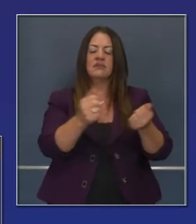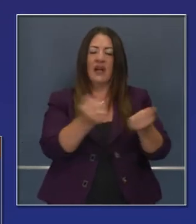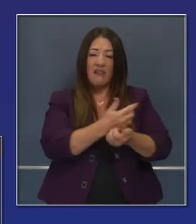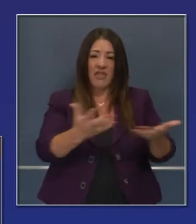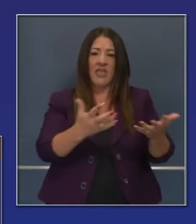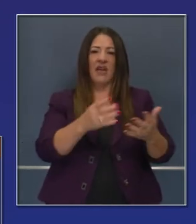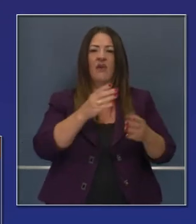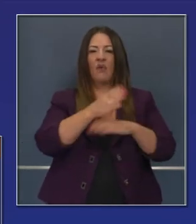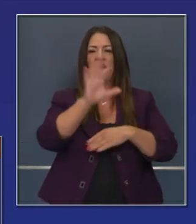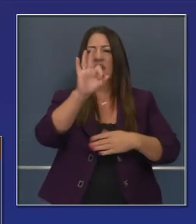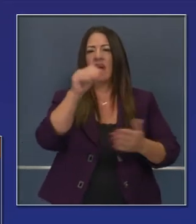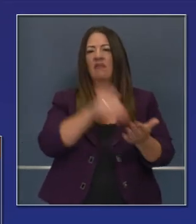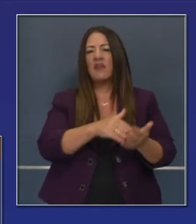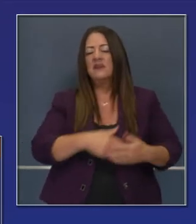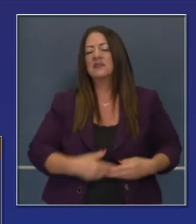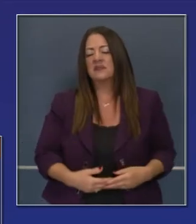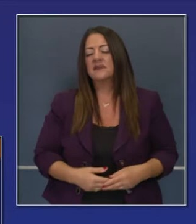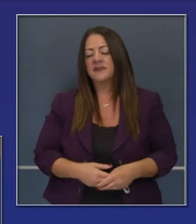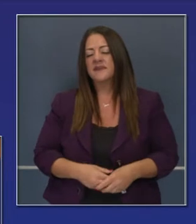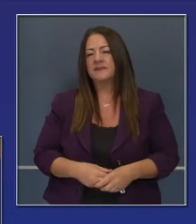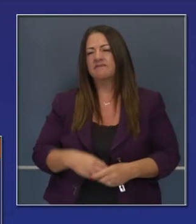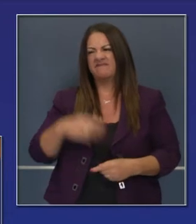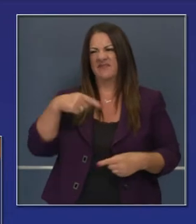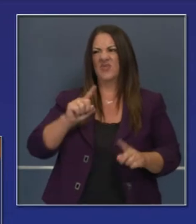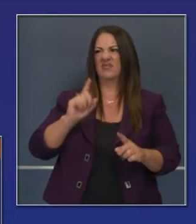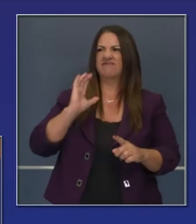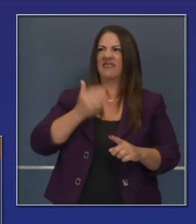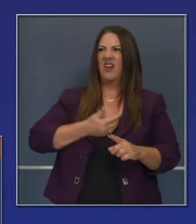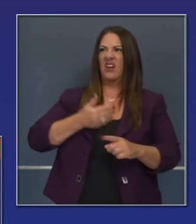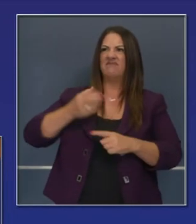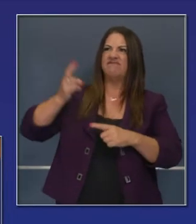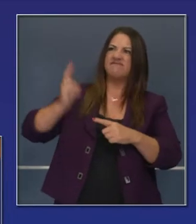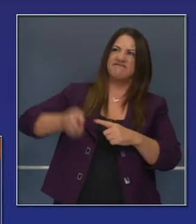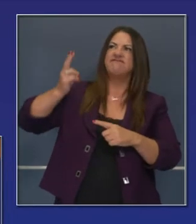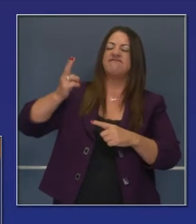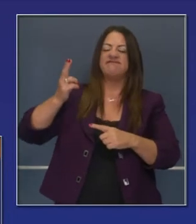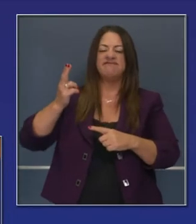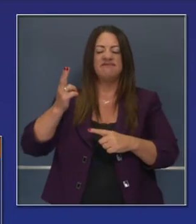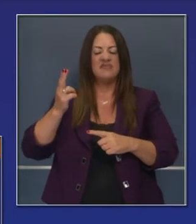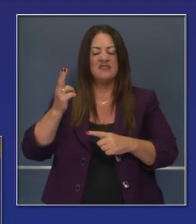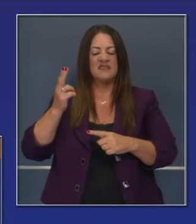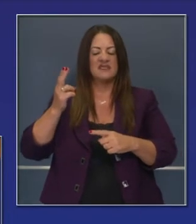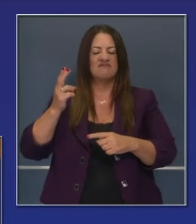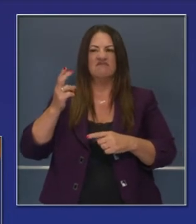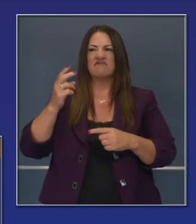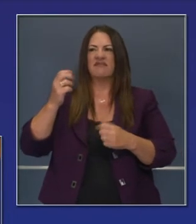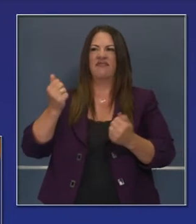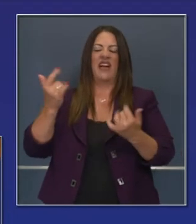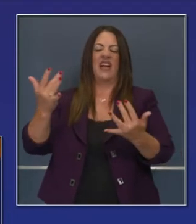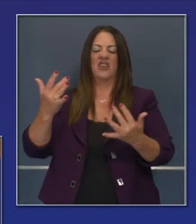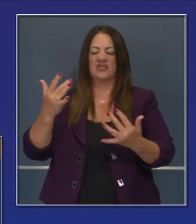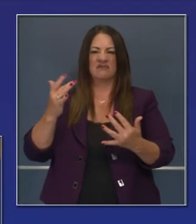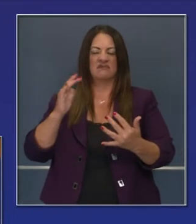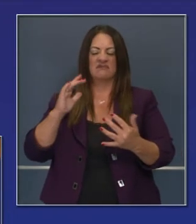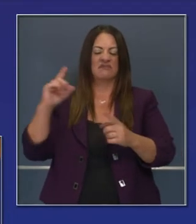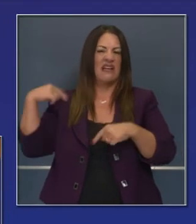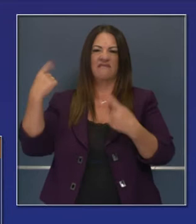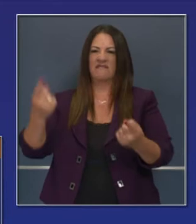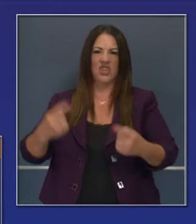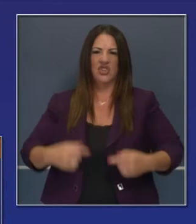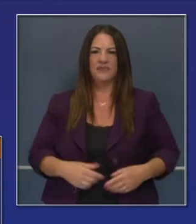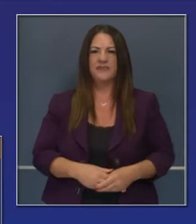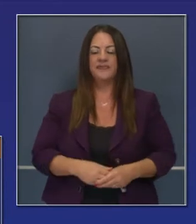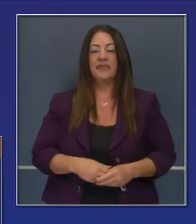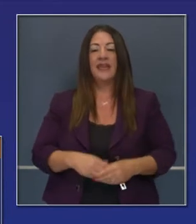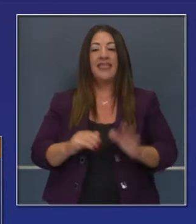ustedes, casi 9 mil 400 han sido destruidas en estos incendios históricos. Estos son los dos